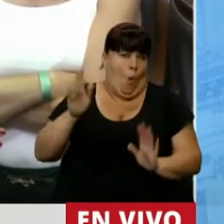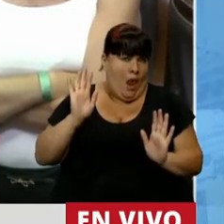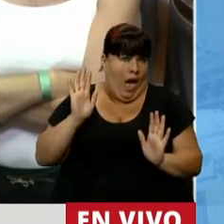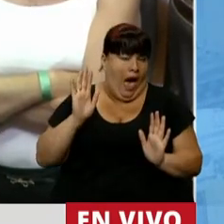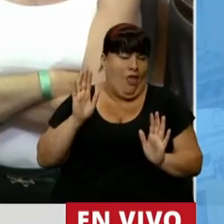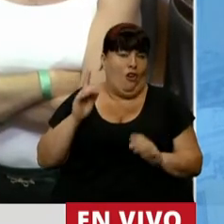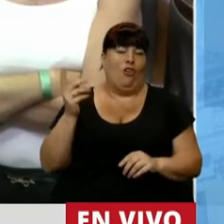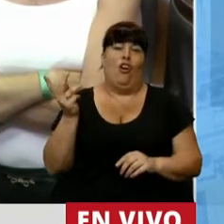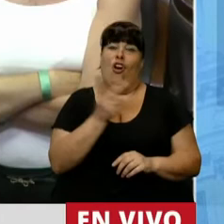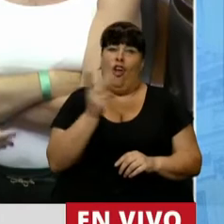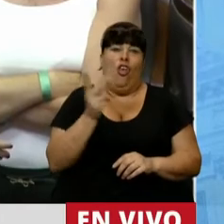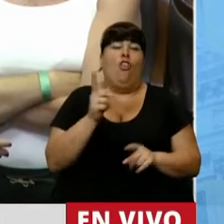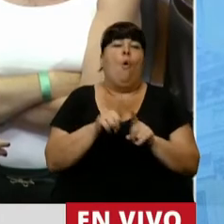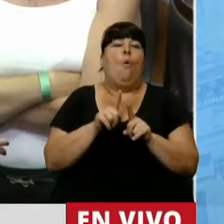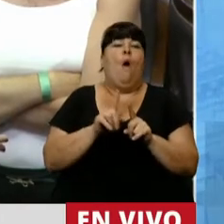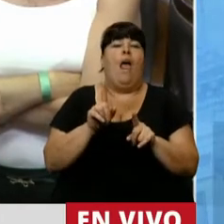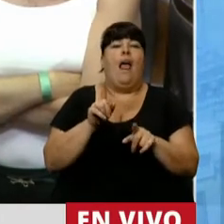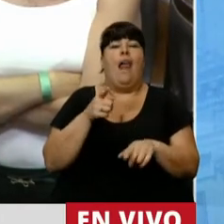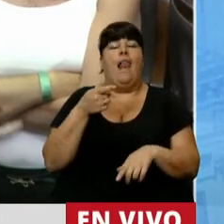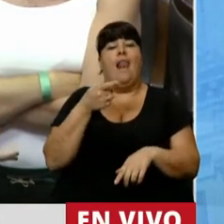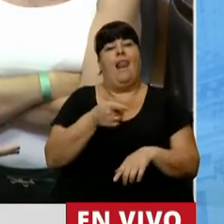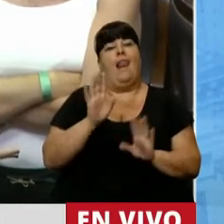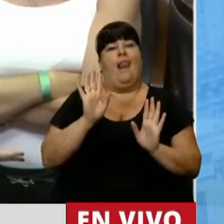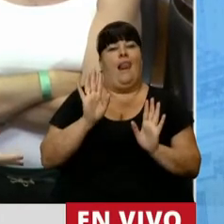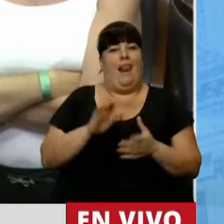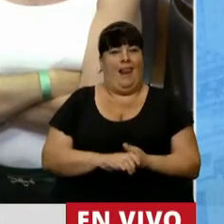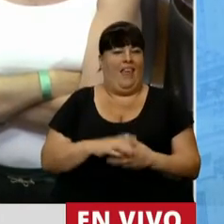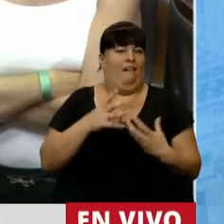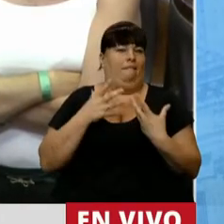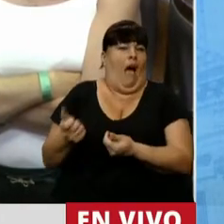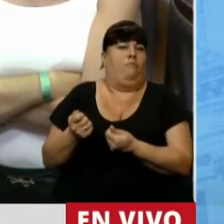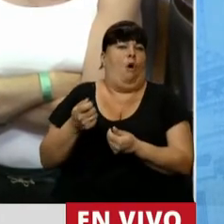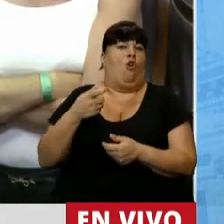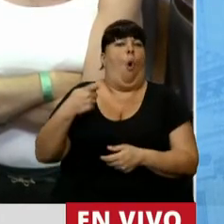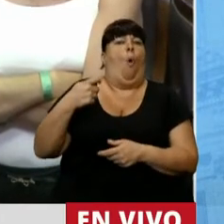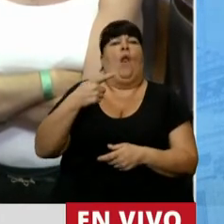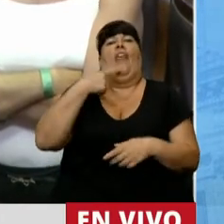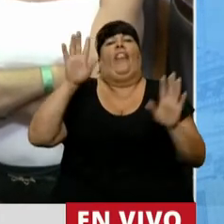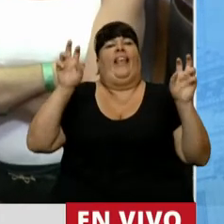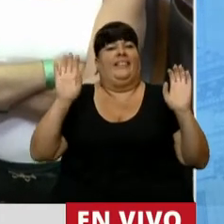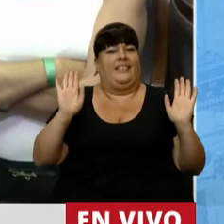naturalmente lo hace en nombre una encendida defensa de los jubilados